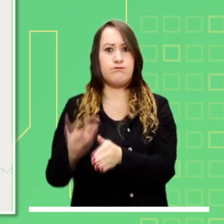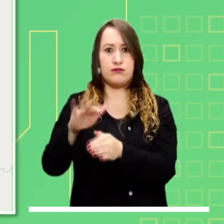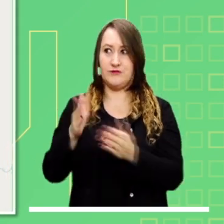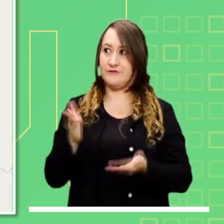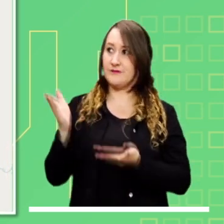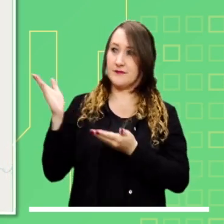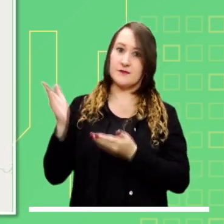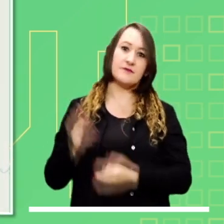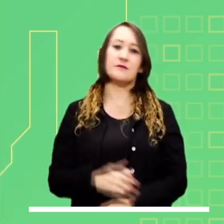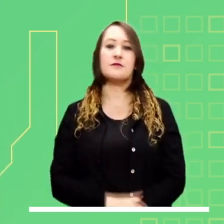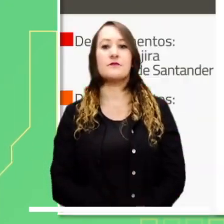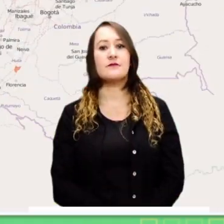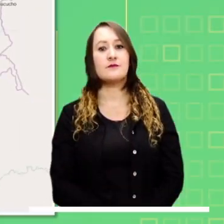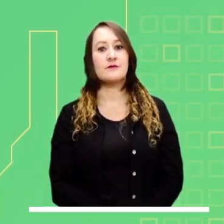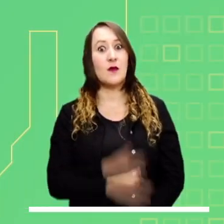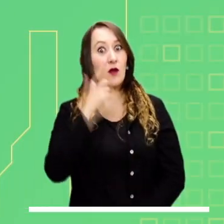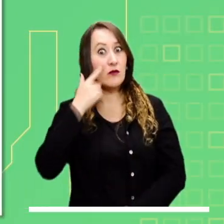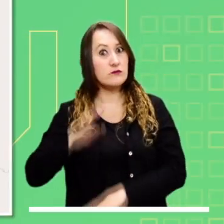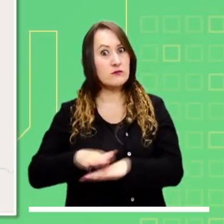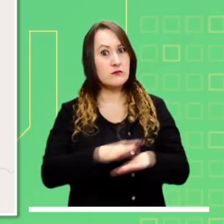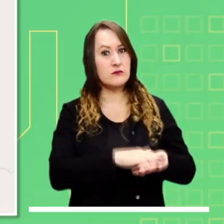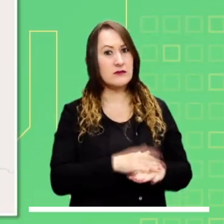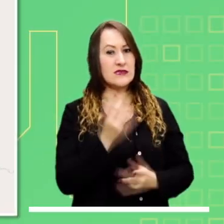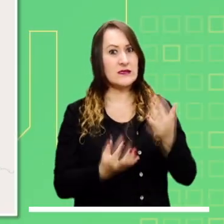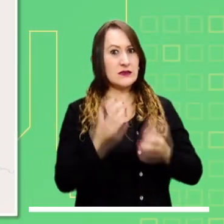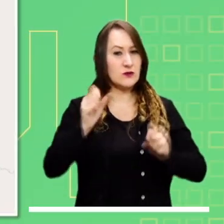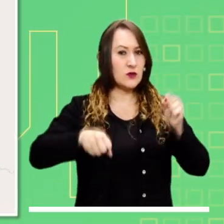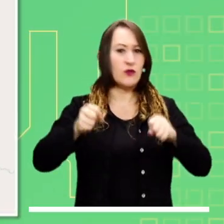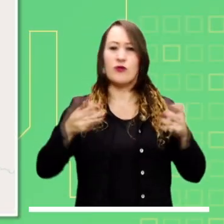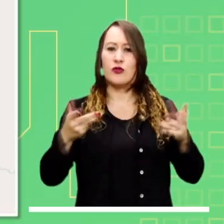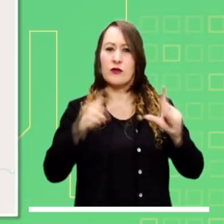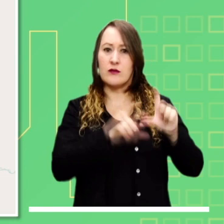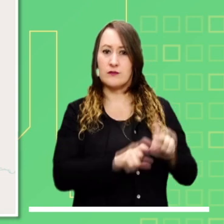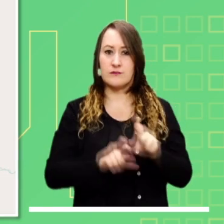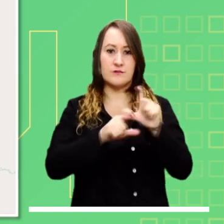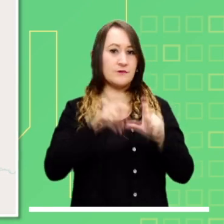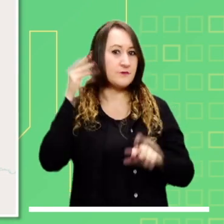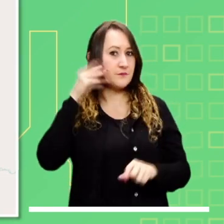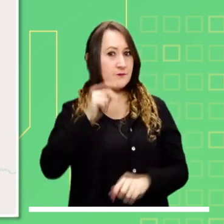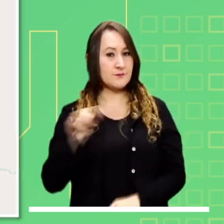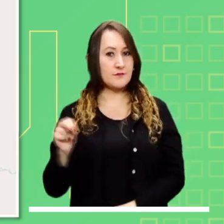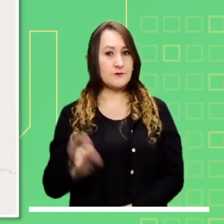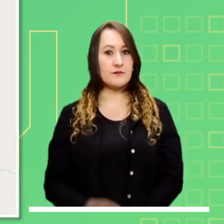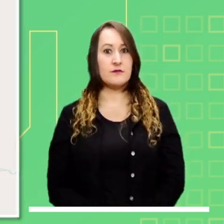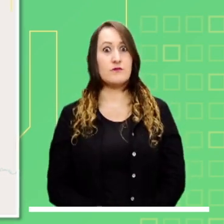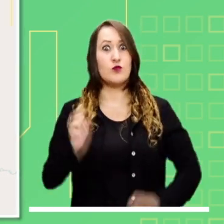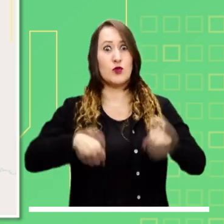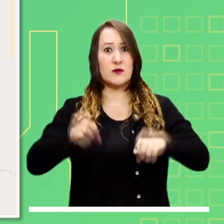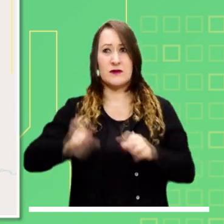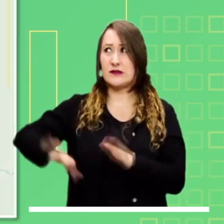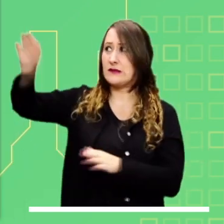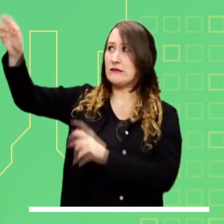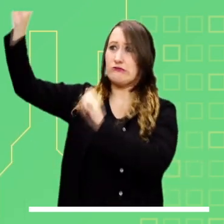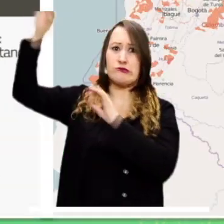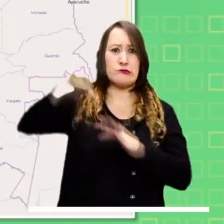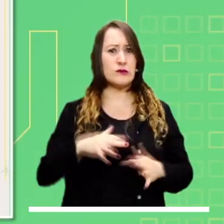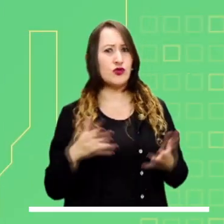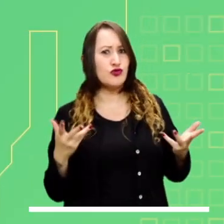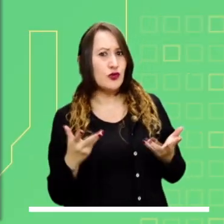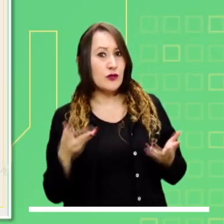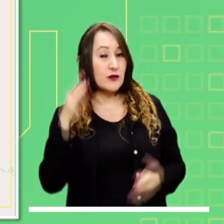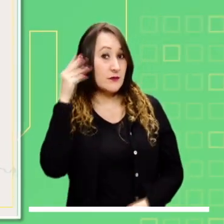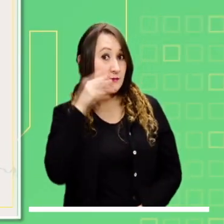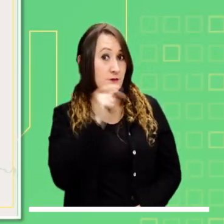las crecientes súbitas en el río Iscuandé, Tapaje y Telembí. Alerta roja por probabilidad de incendios en La Guajira y norte de